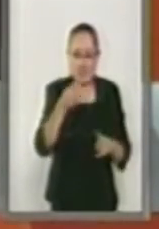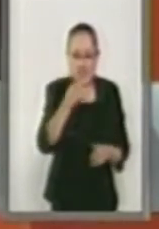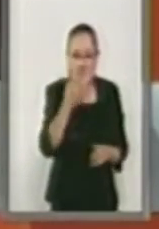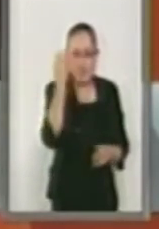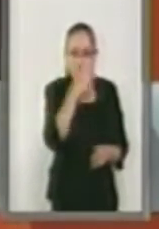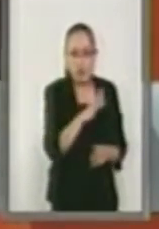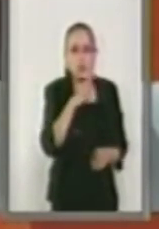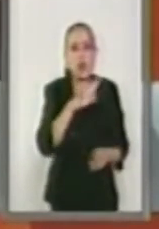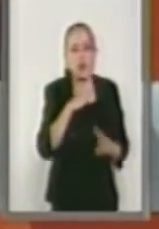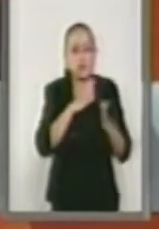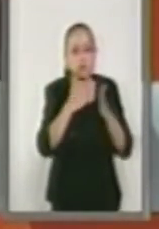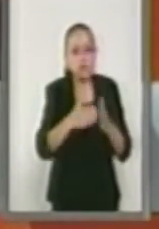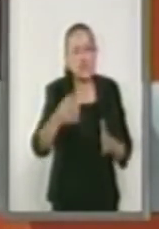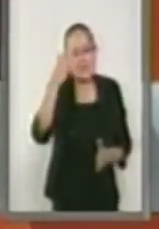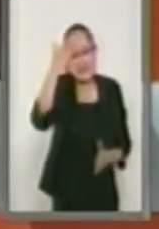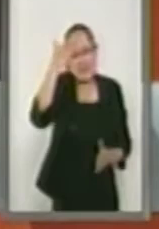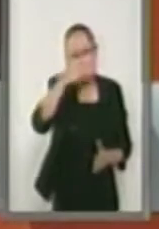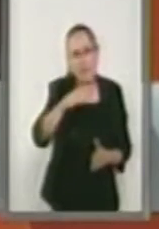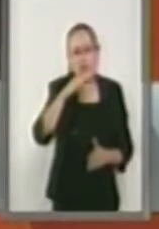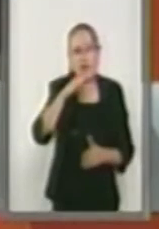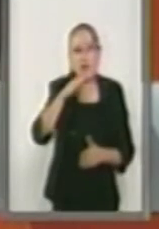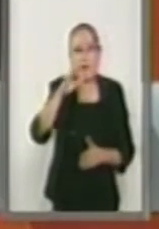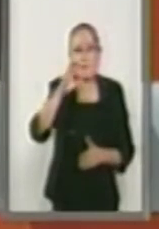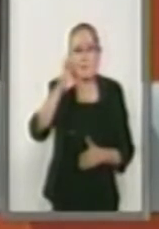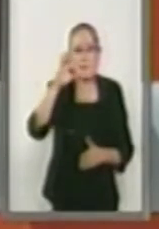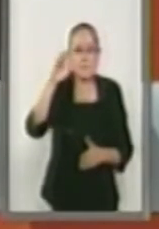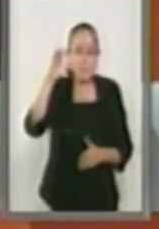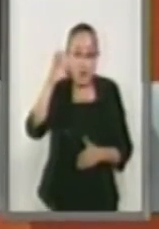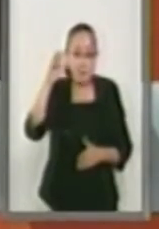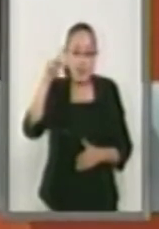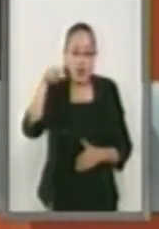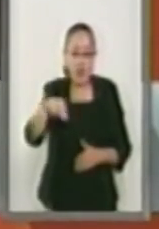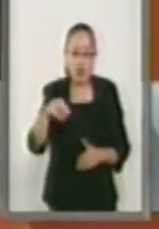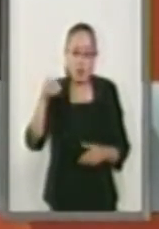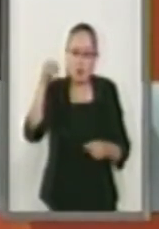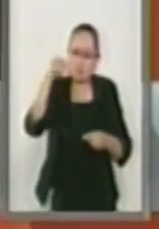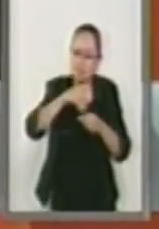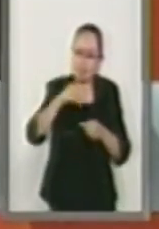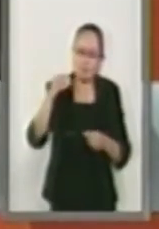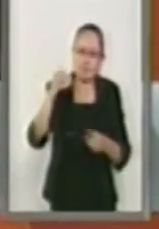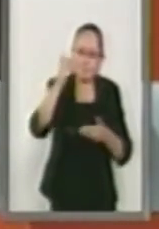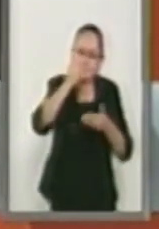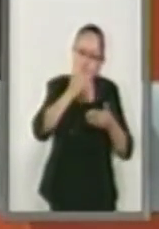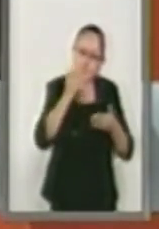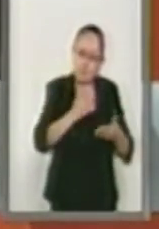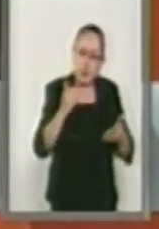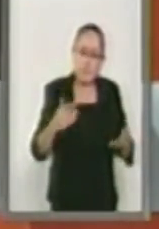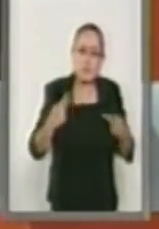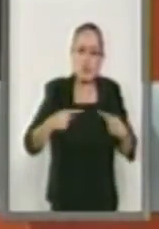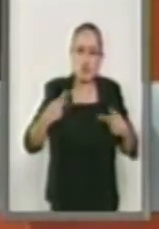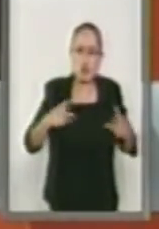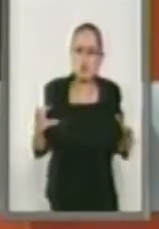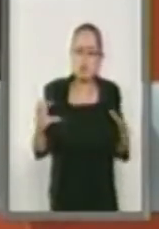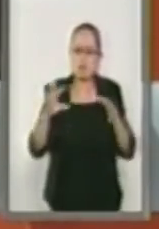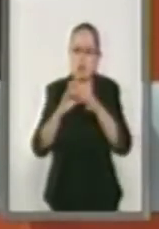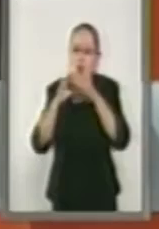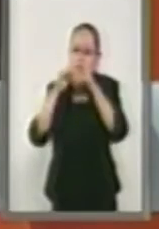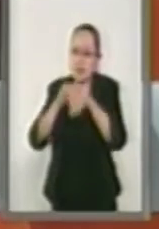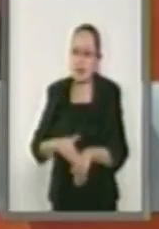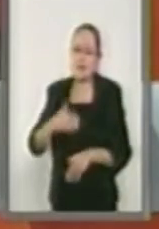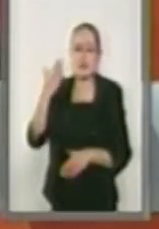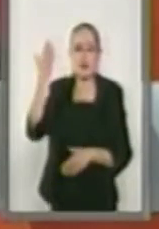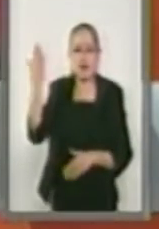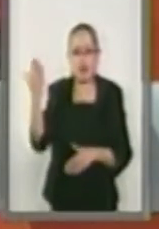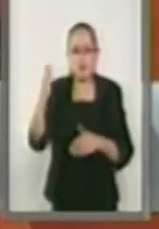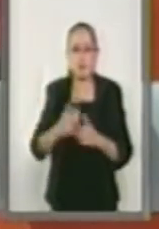saben que es Peña Nieto el que va a retacar la Suprema Corte de afines a él. Para que